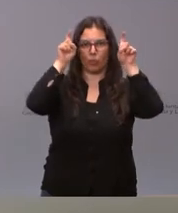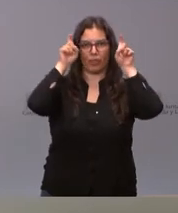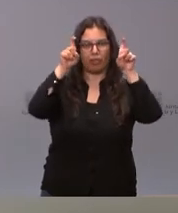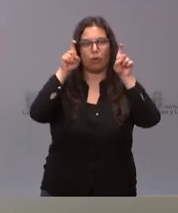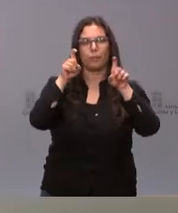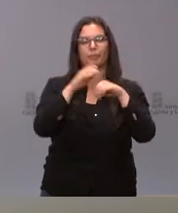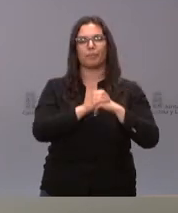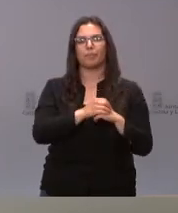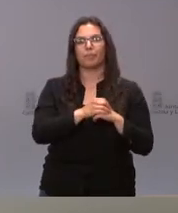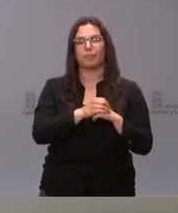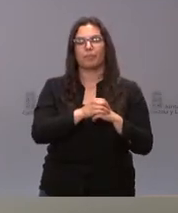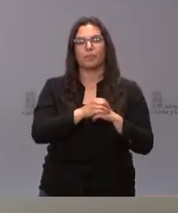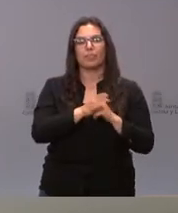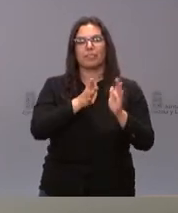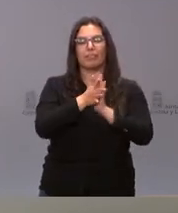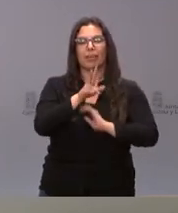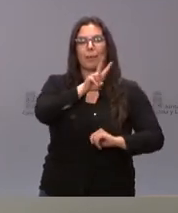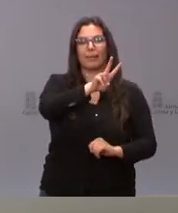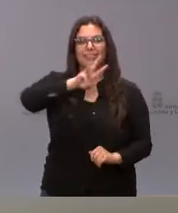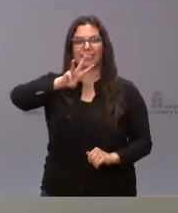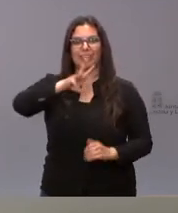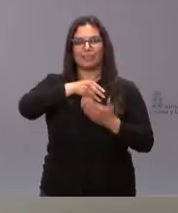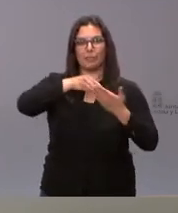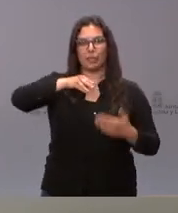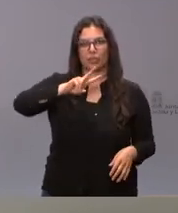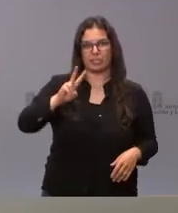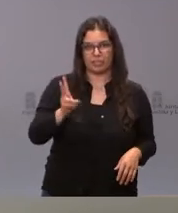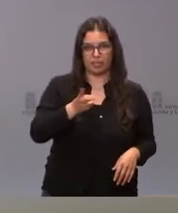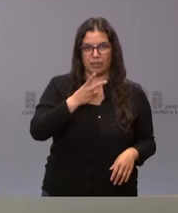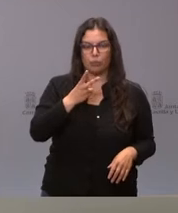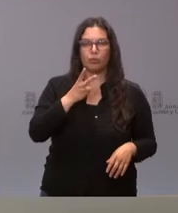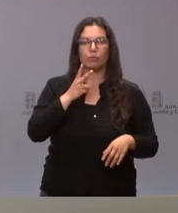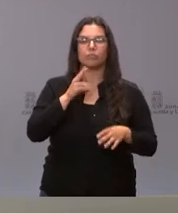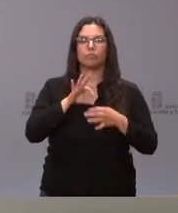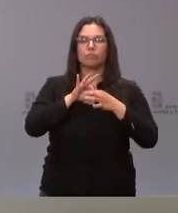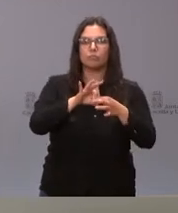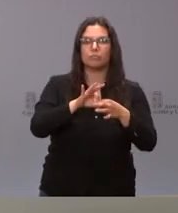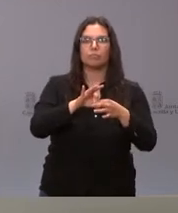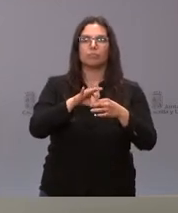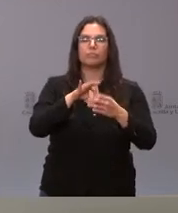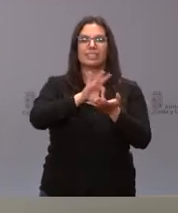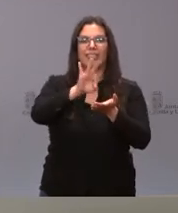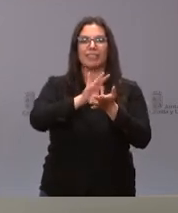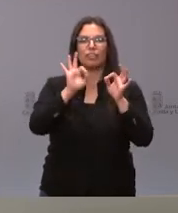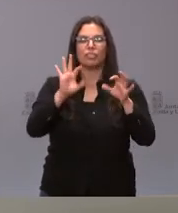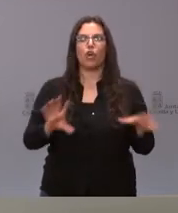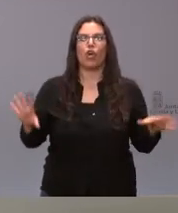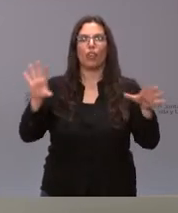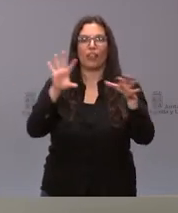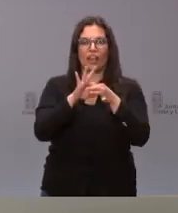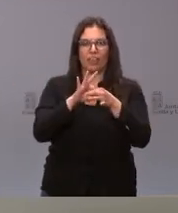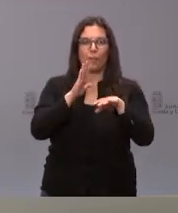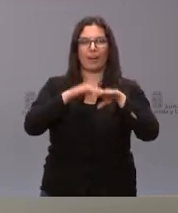Estamos hablando de 23 millones de euros destinados a los servicios de conciliación en la materia